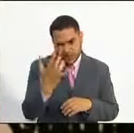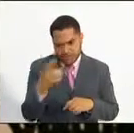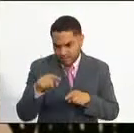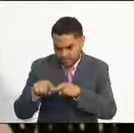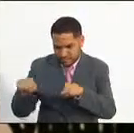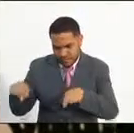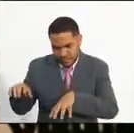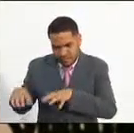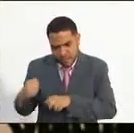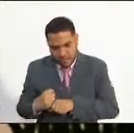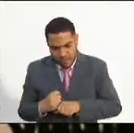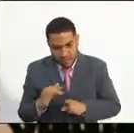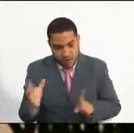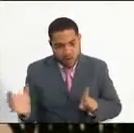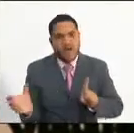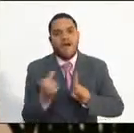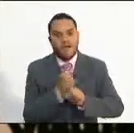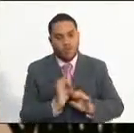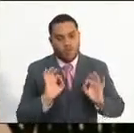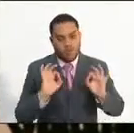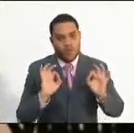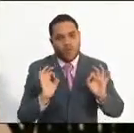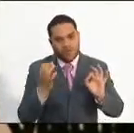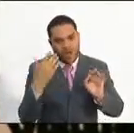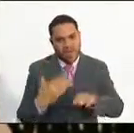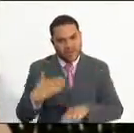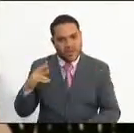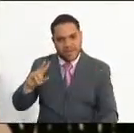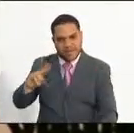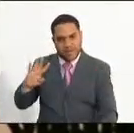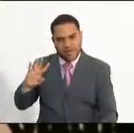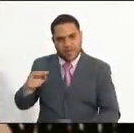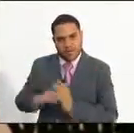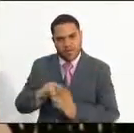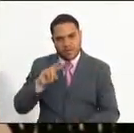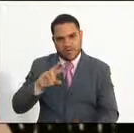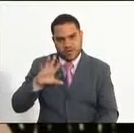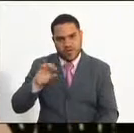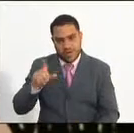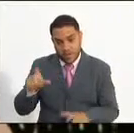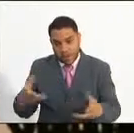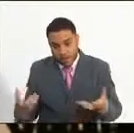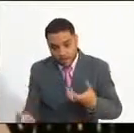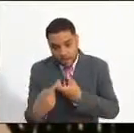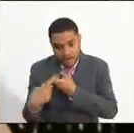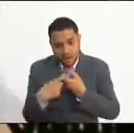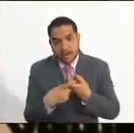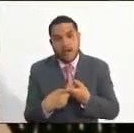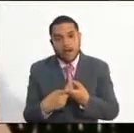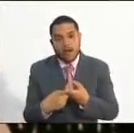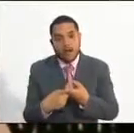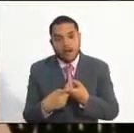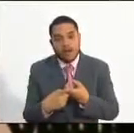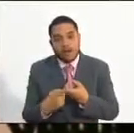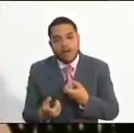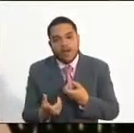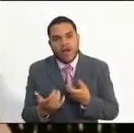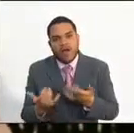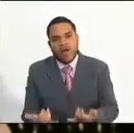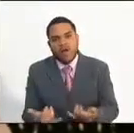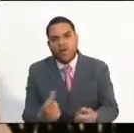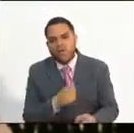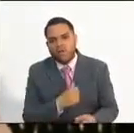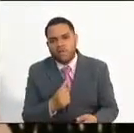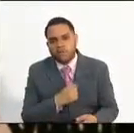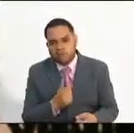gran logro el hecho de que un proceso de selección que inició con 24.250 vacantes cuente en la actualidad